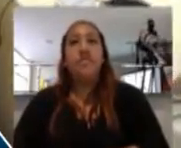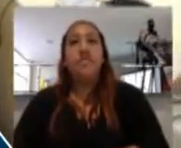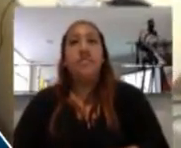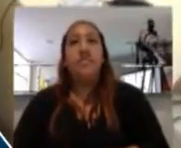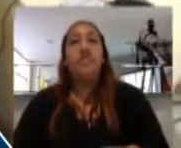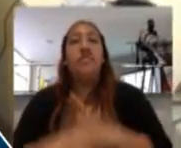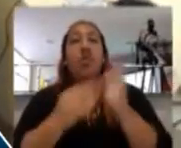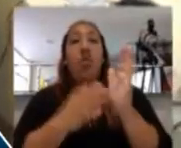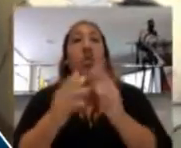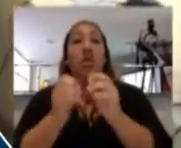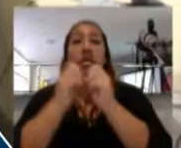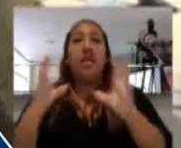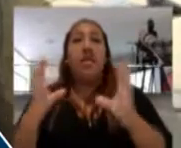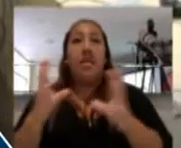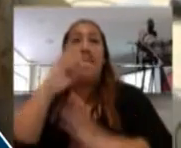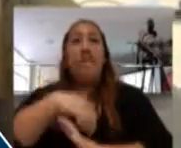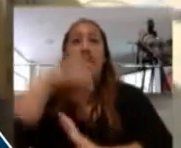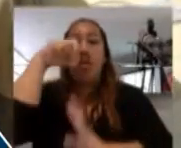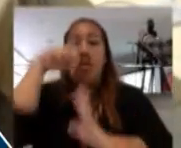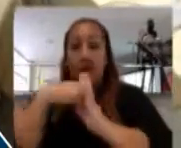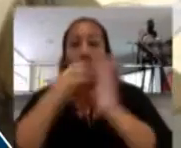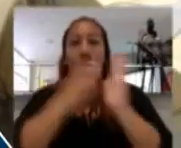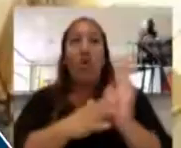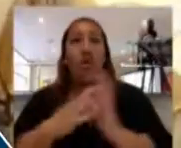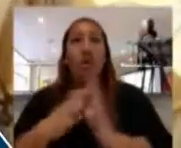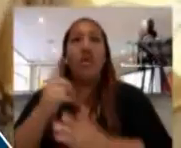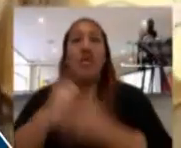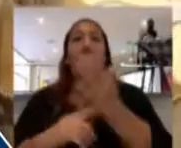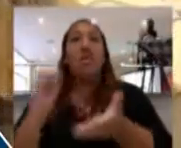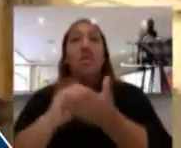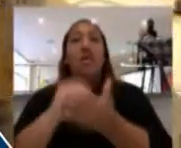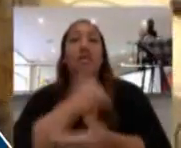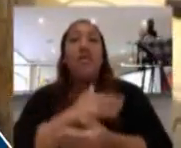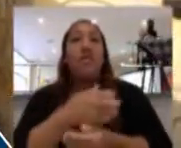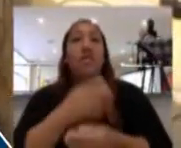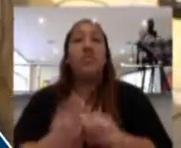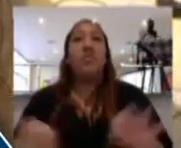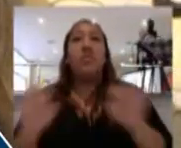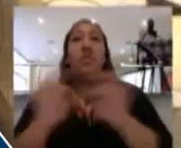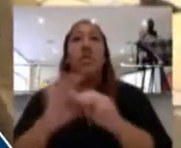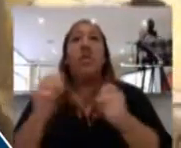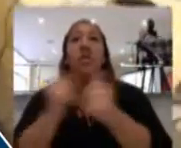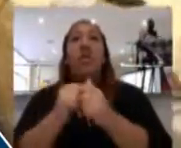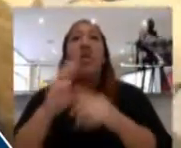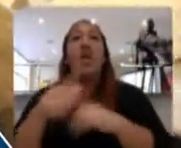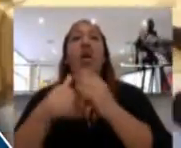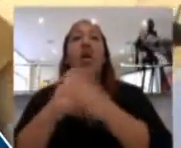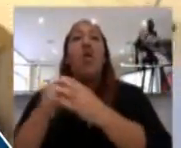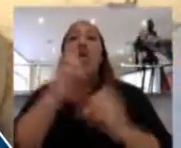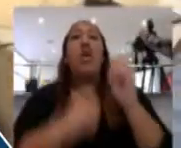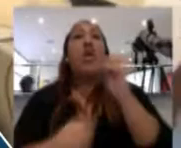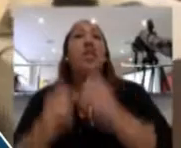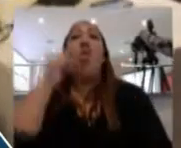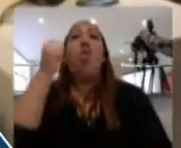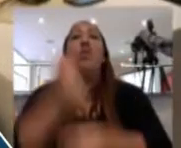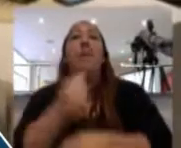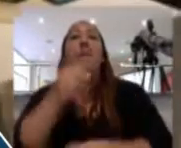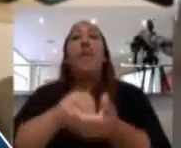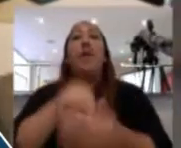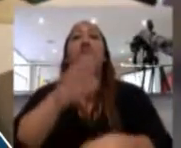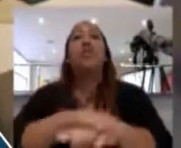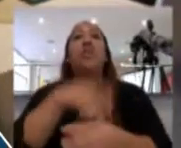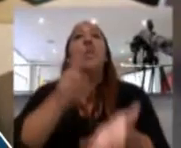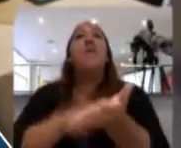Orden del día. Proyecto de ordenanza que dispone beneficios extraordinarios para la regularización de obligaciones tributarias.